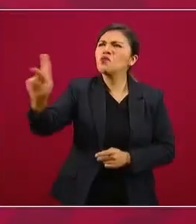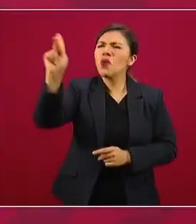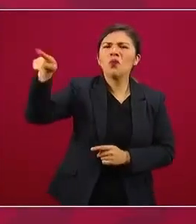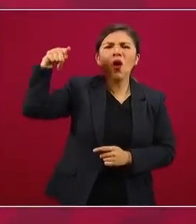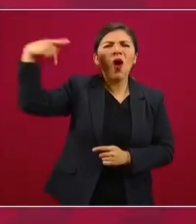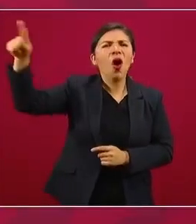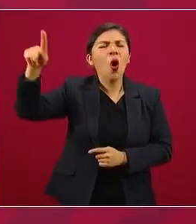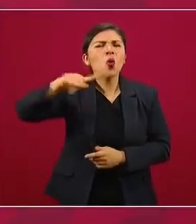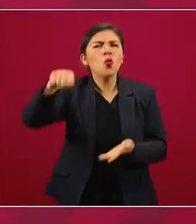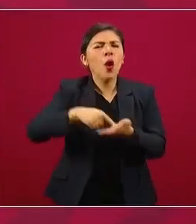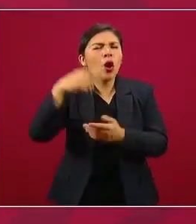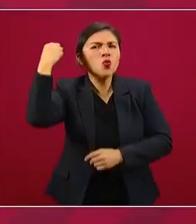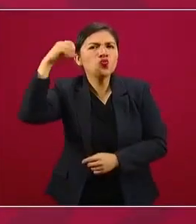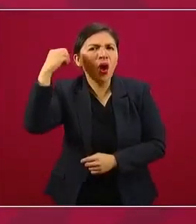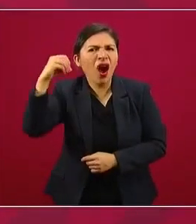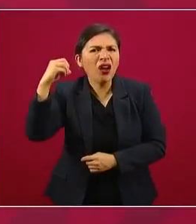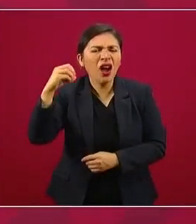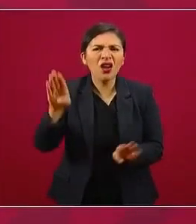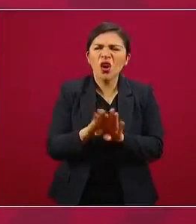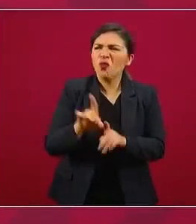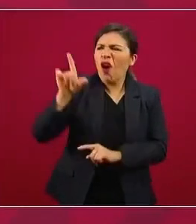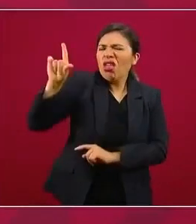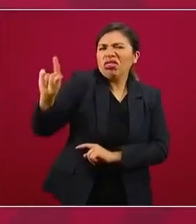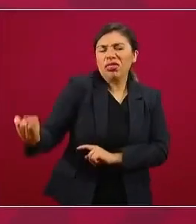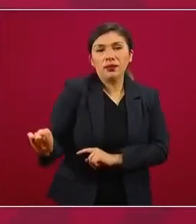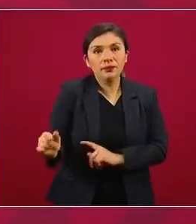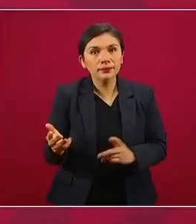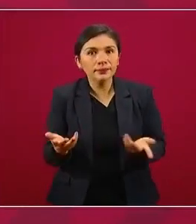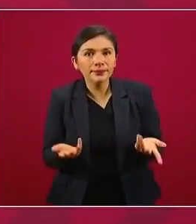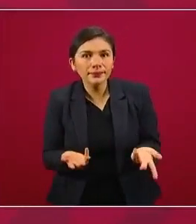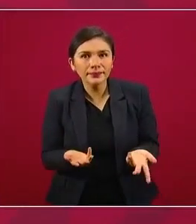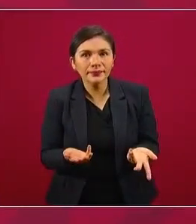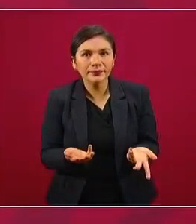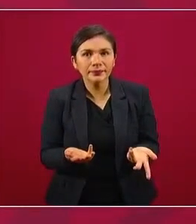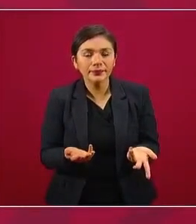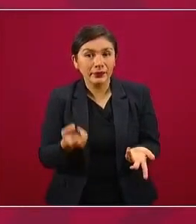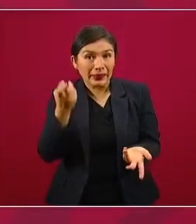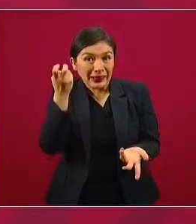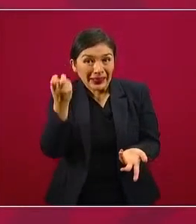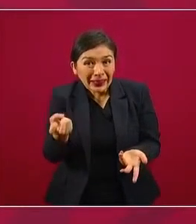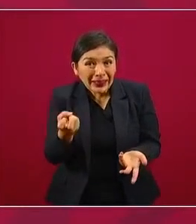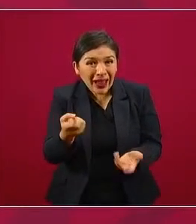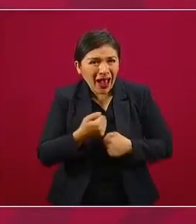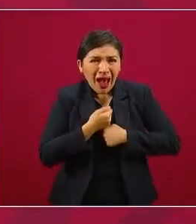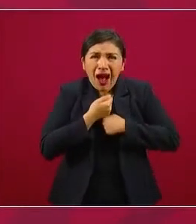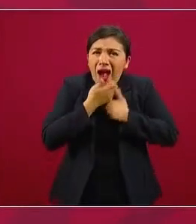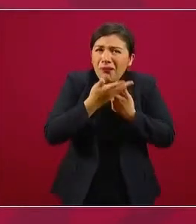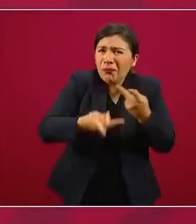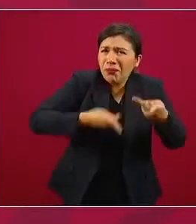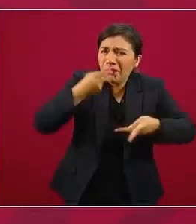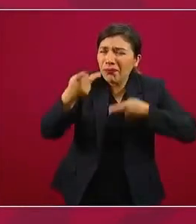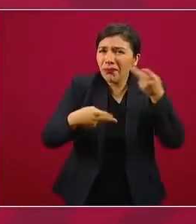Oaxaca. Sin duda, eso es una expresión